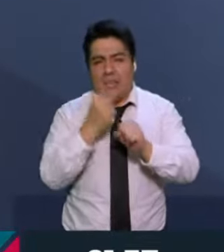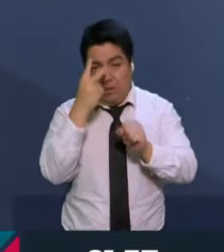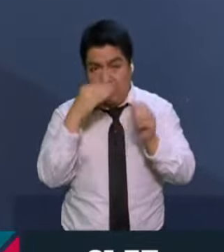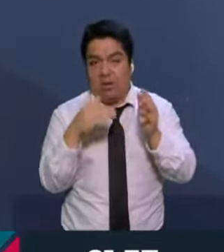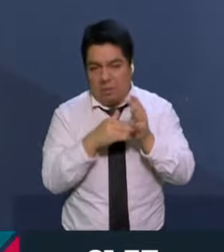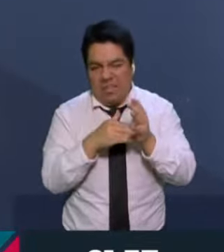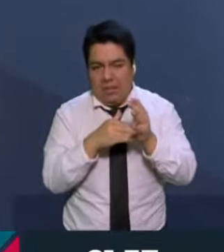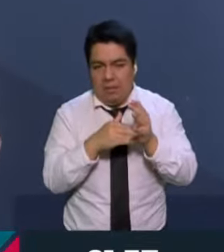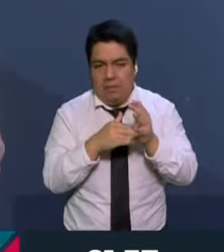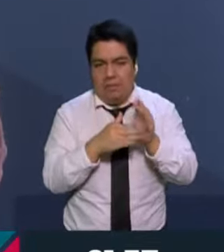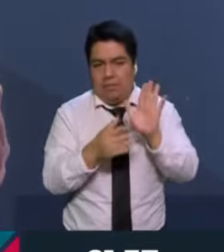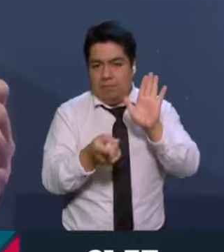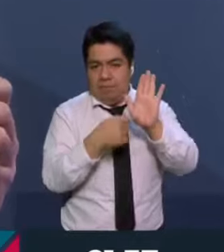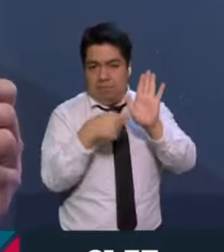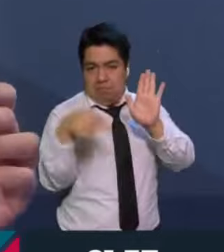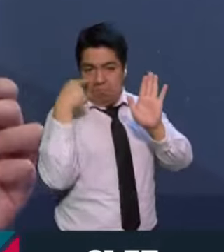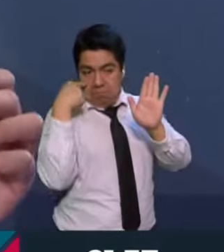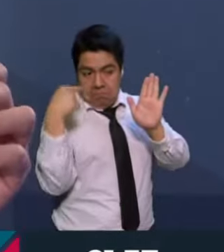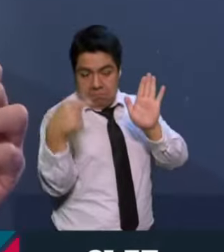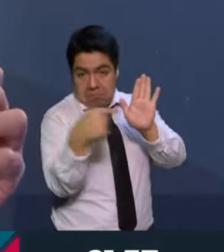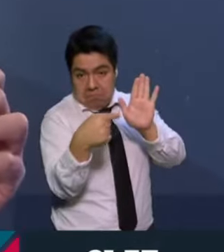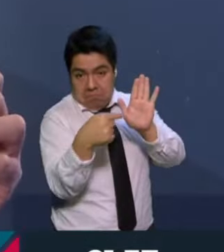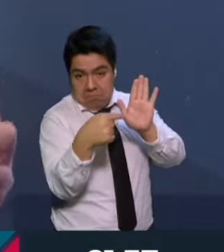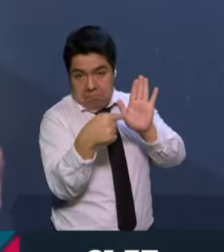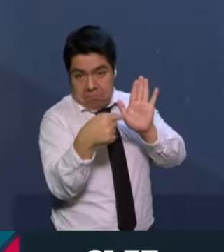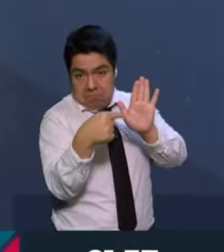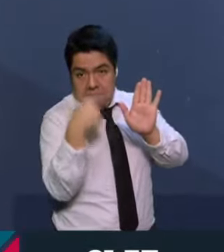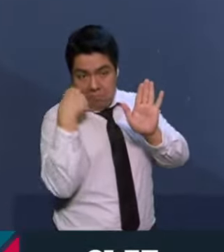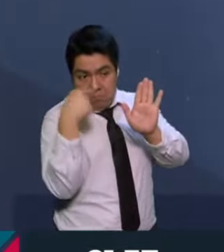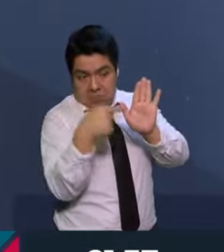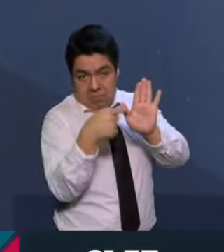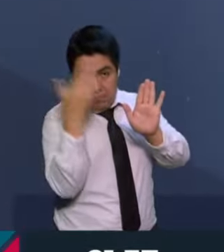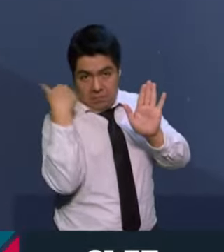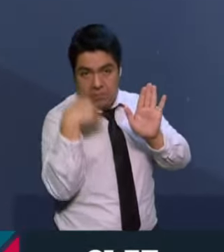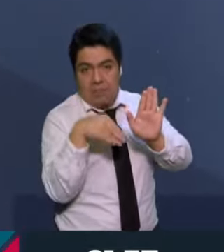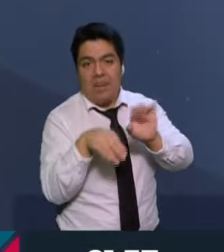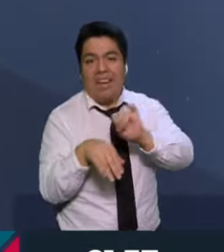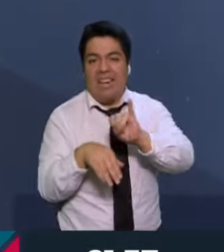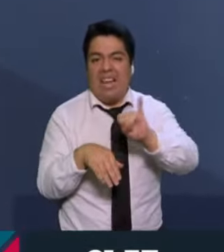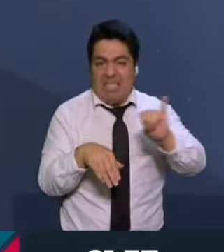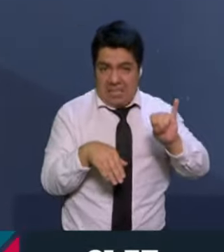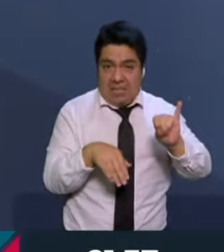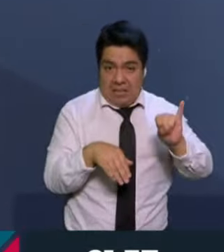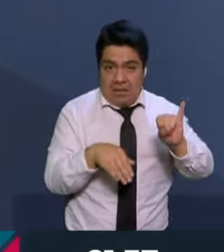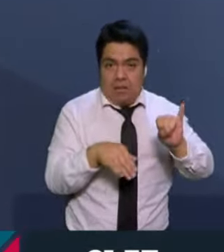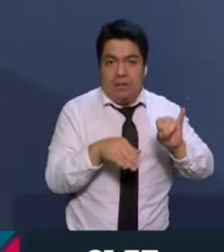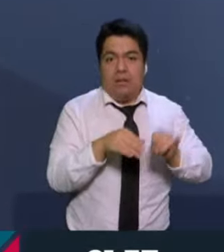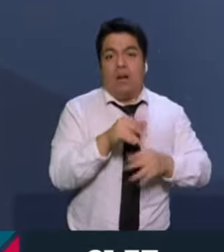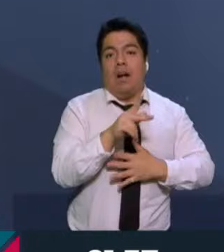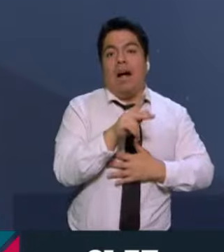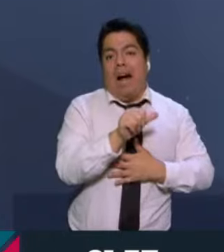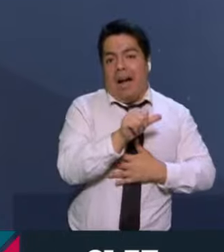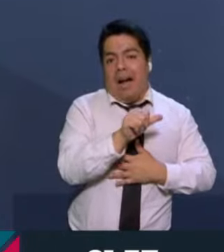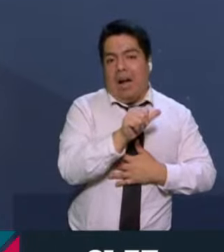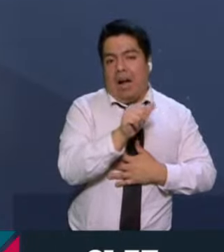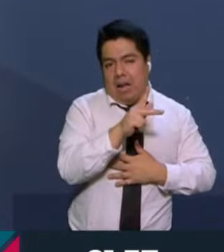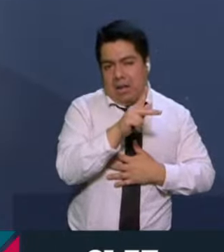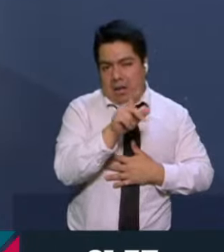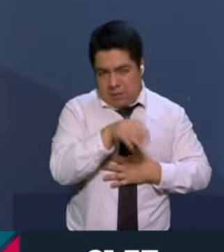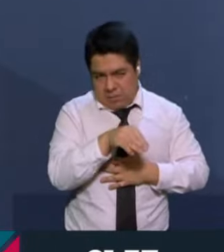y aquí puedes observar la coalición de la izquierda, que fue la Alianza por México, que tenía